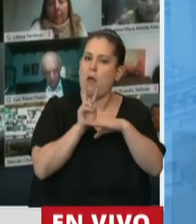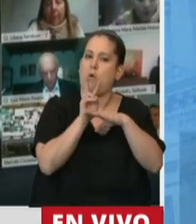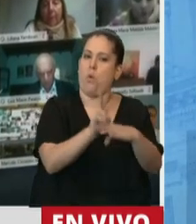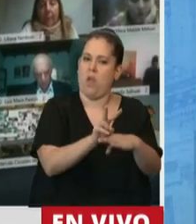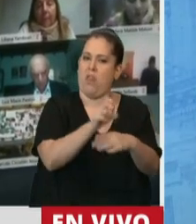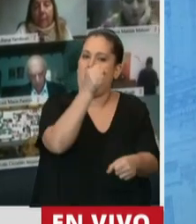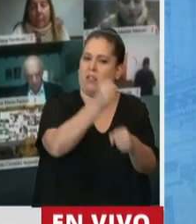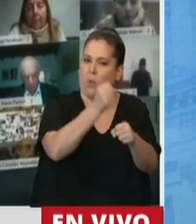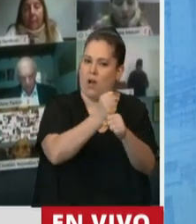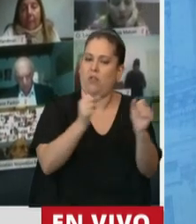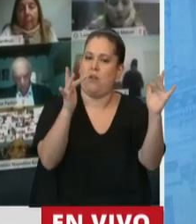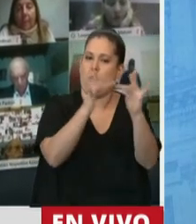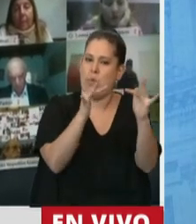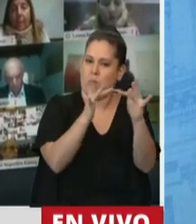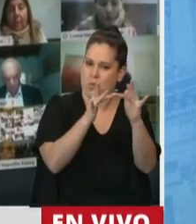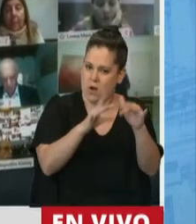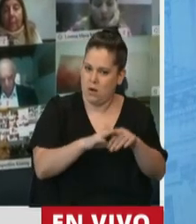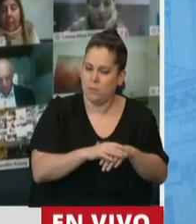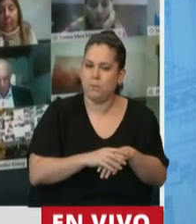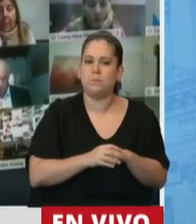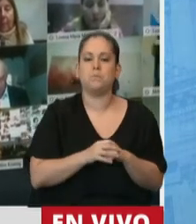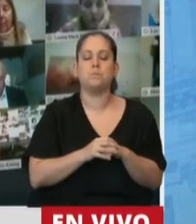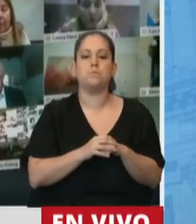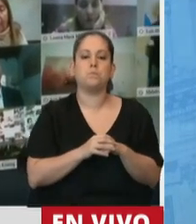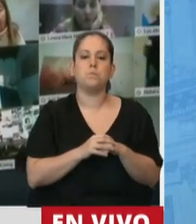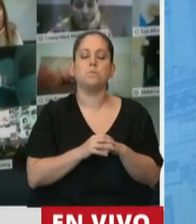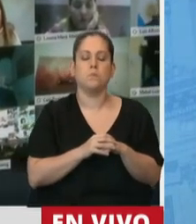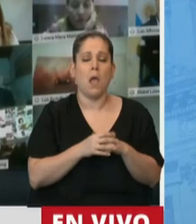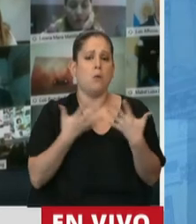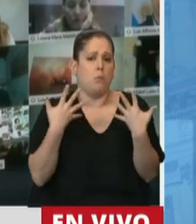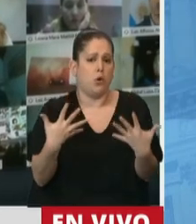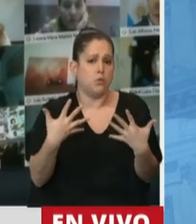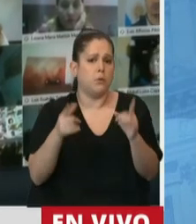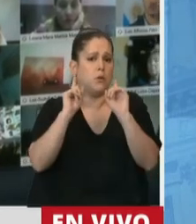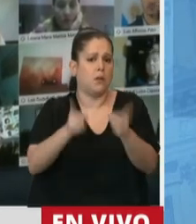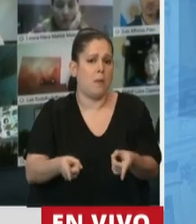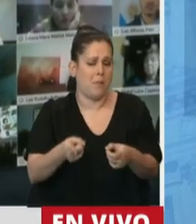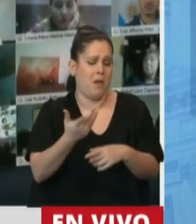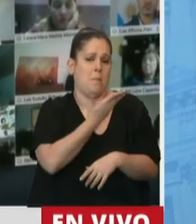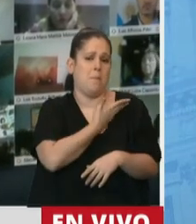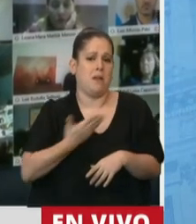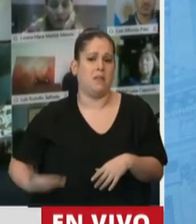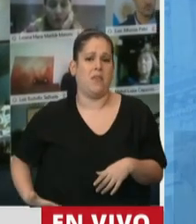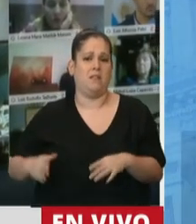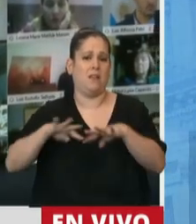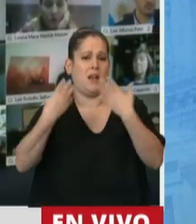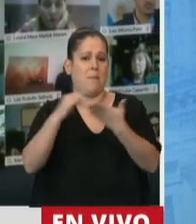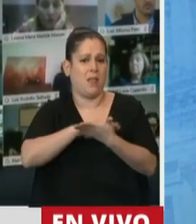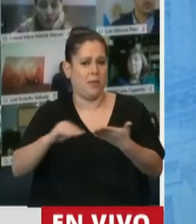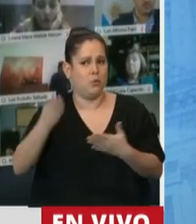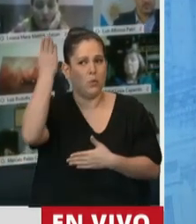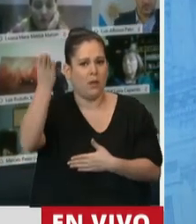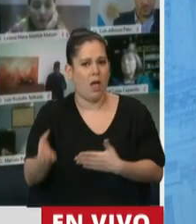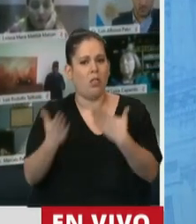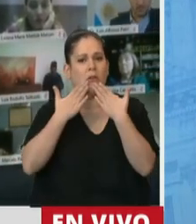del trabajo para aquellas personas que realizan el teletrabajo y por supuesto al presidente de la Cámara de Diputados que